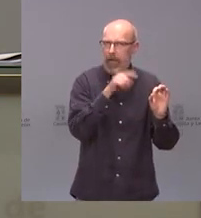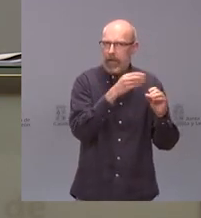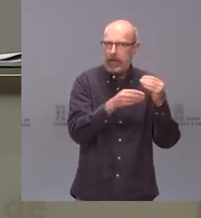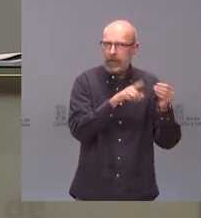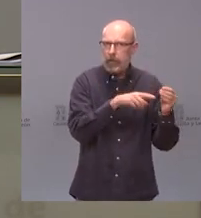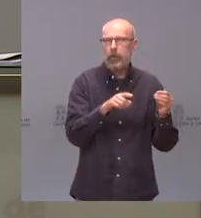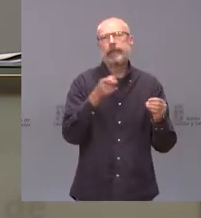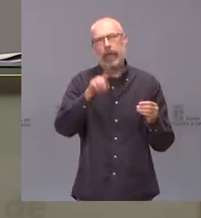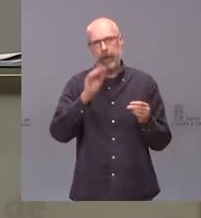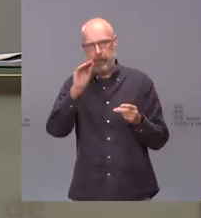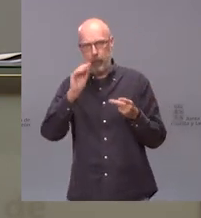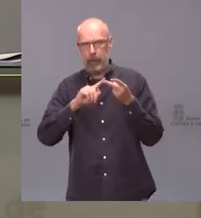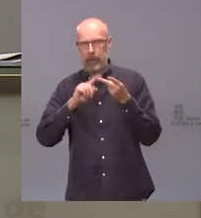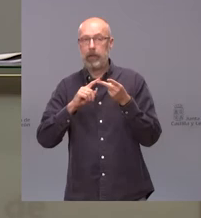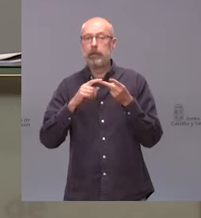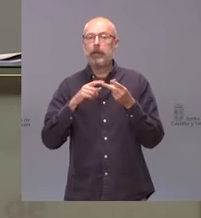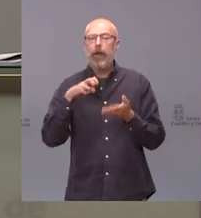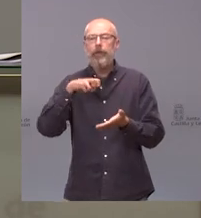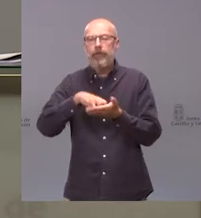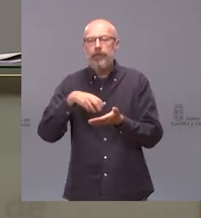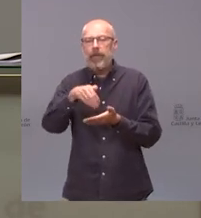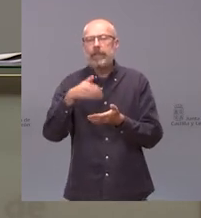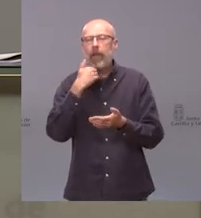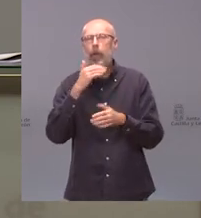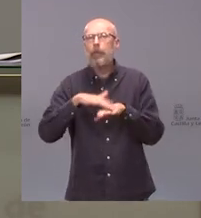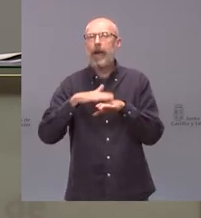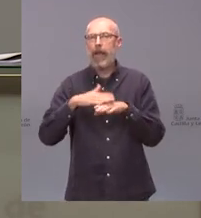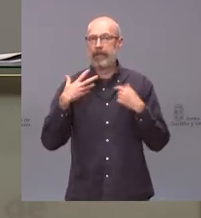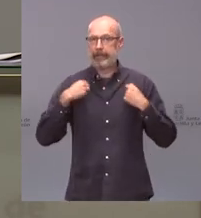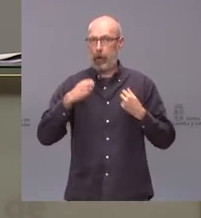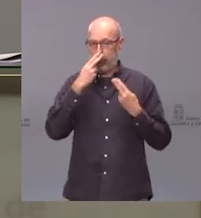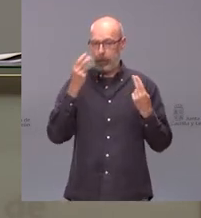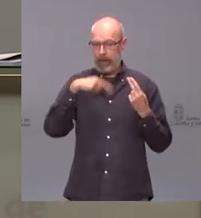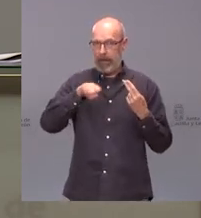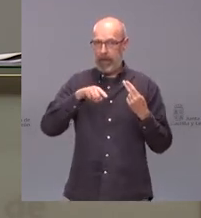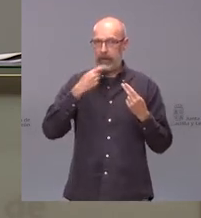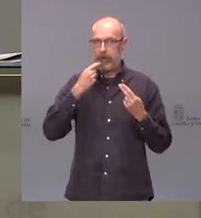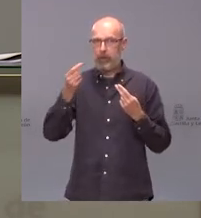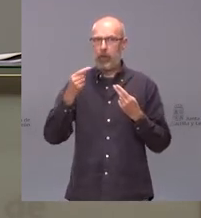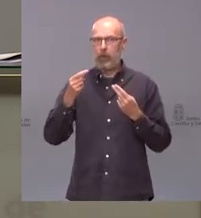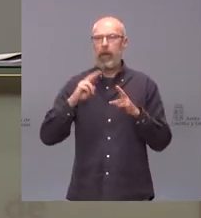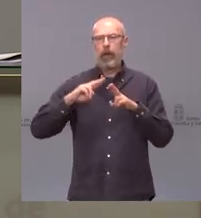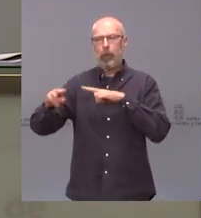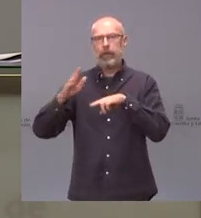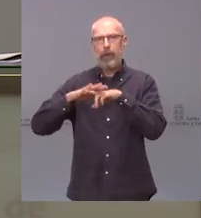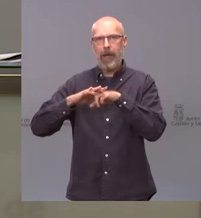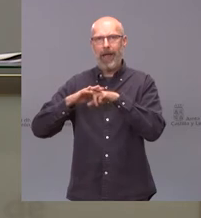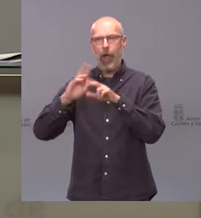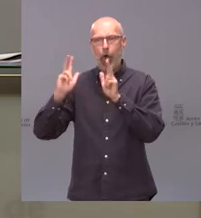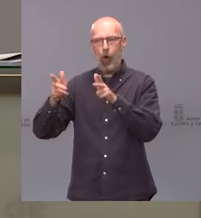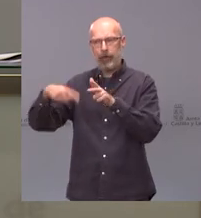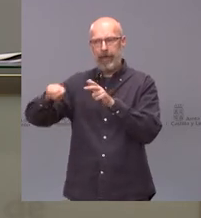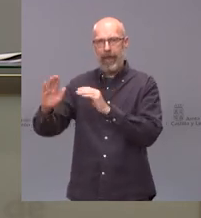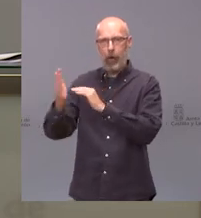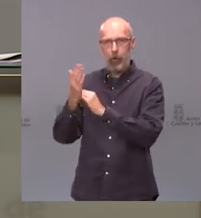para que salud pública se pronuncie sobre la propuesta que han hecho los hosteleros que en la pregunta que hacía la